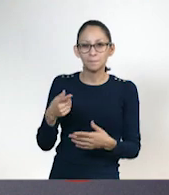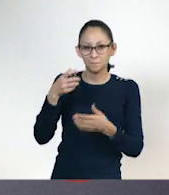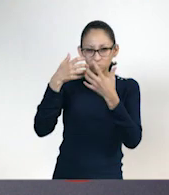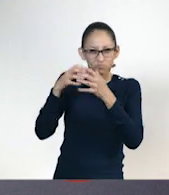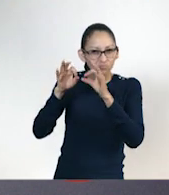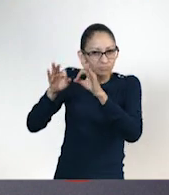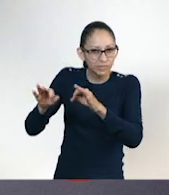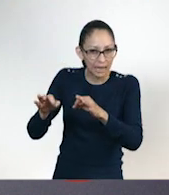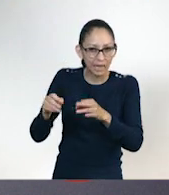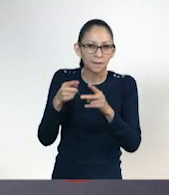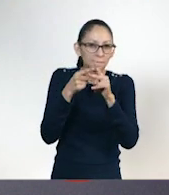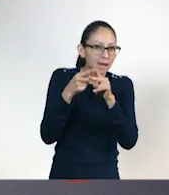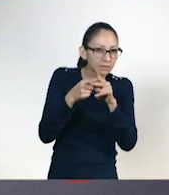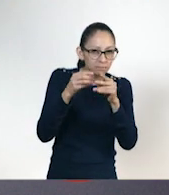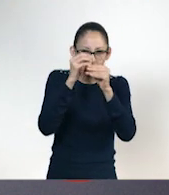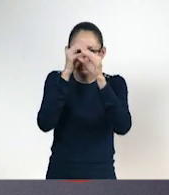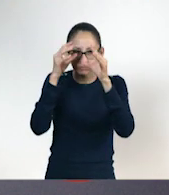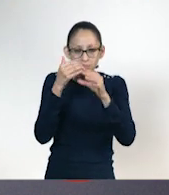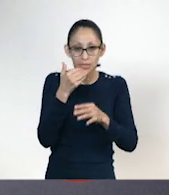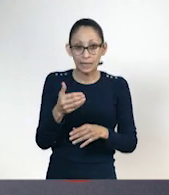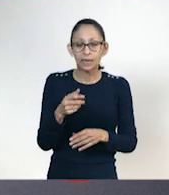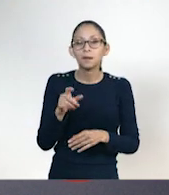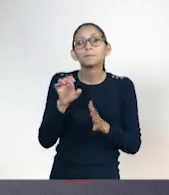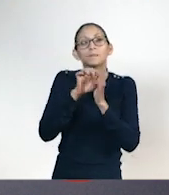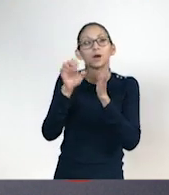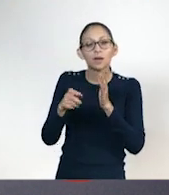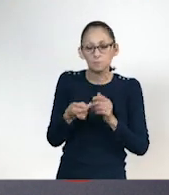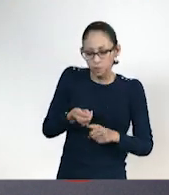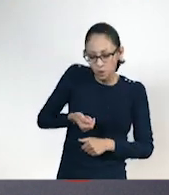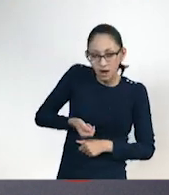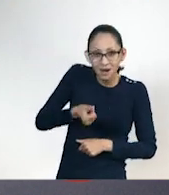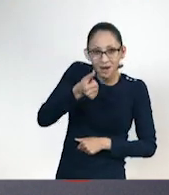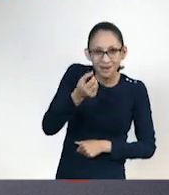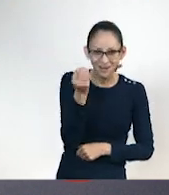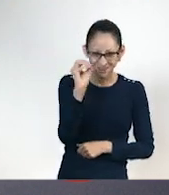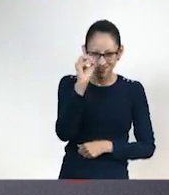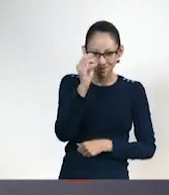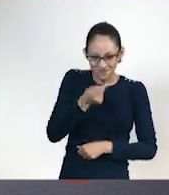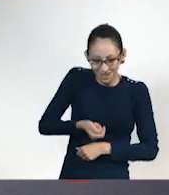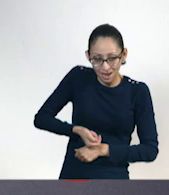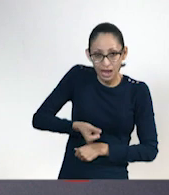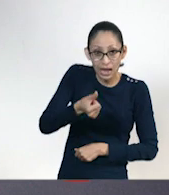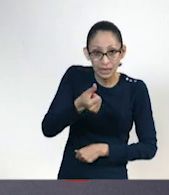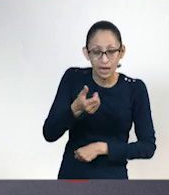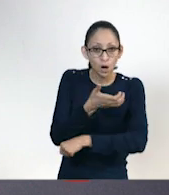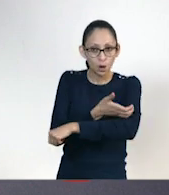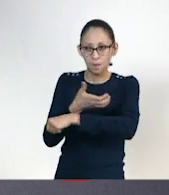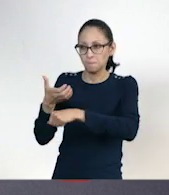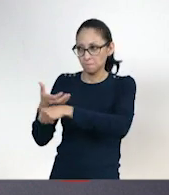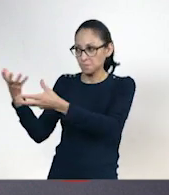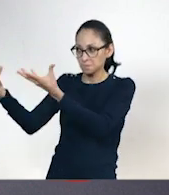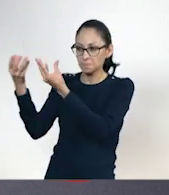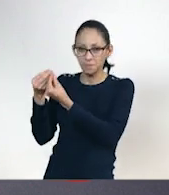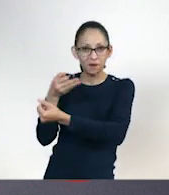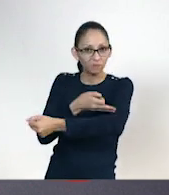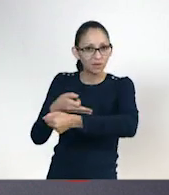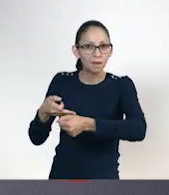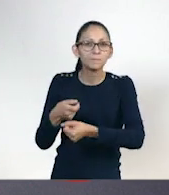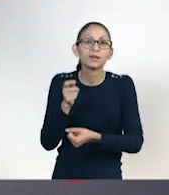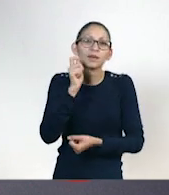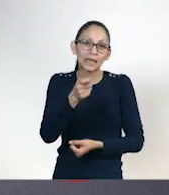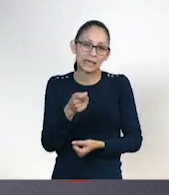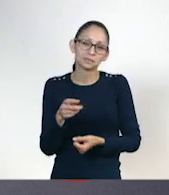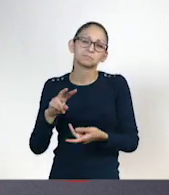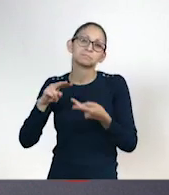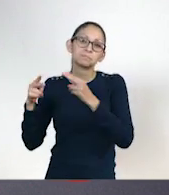te recomendaría algunos juegos tradicionales como las canicas, en el que en compañía de tu familia estarás reforzando valores como el